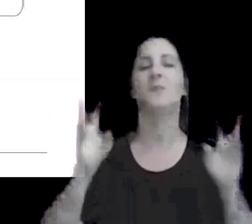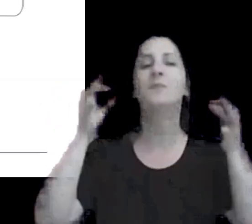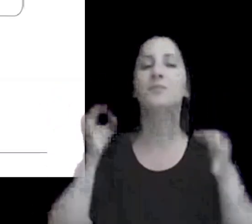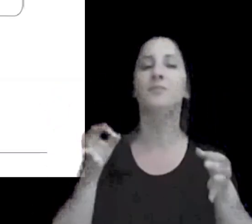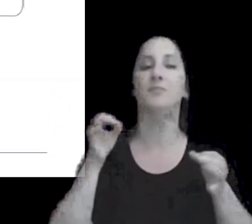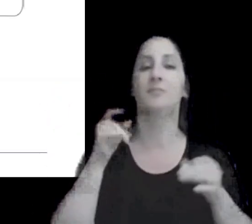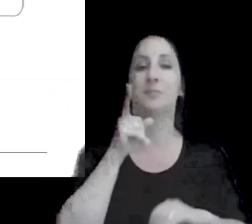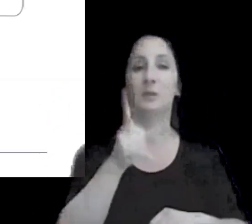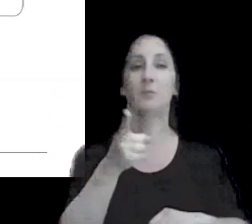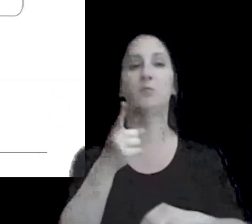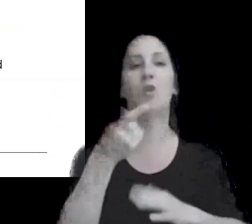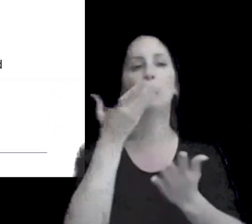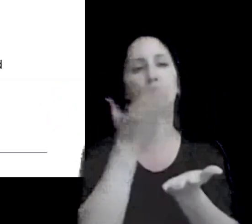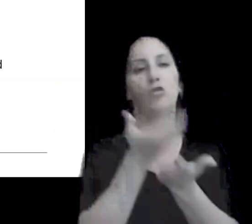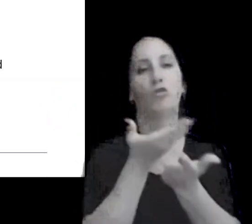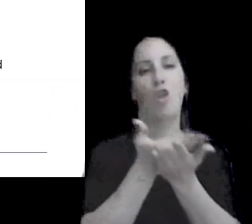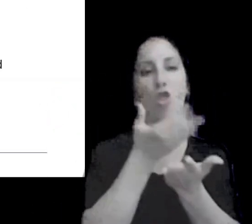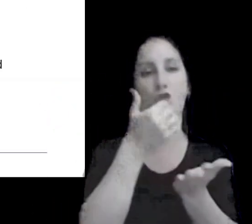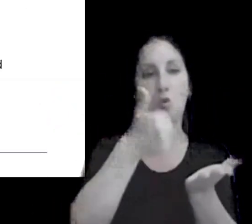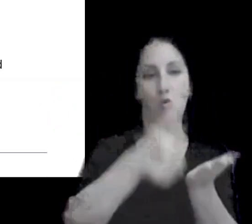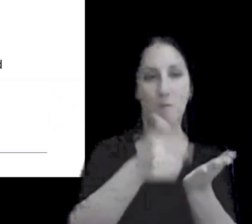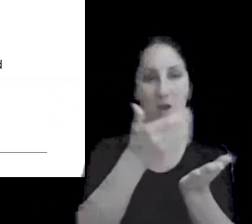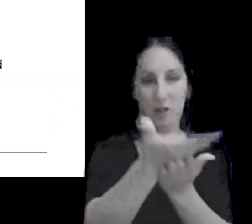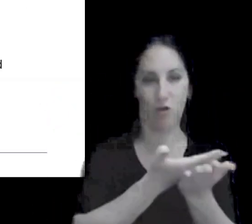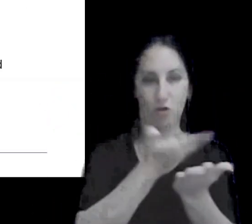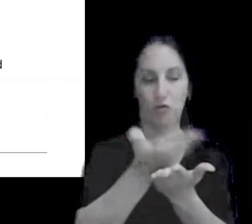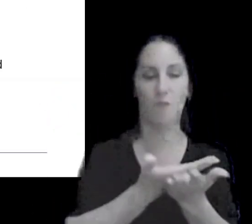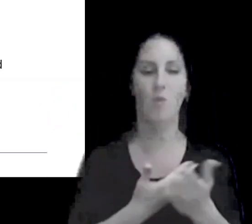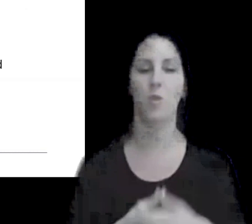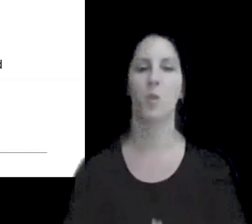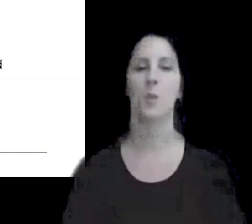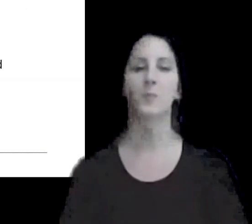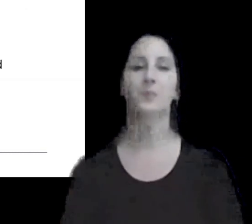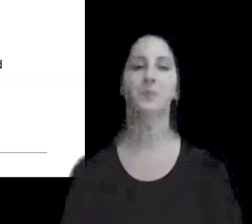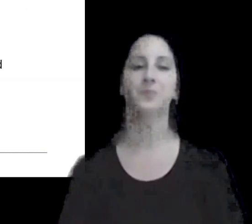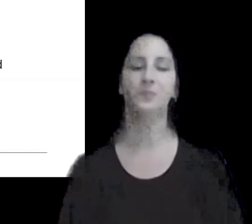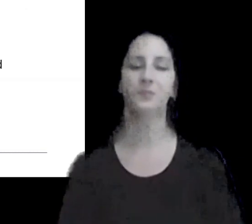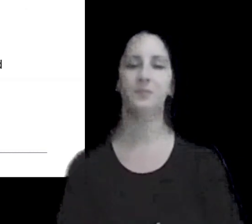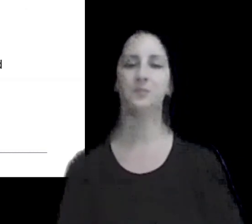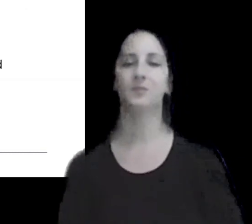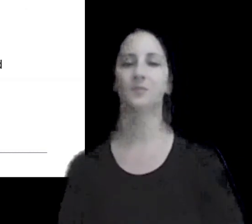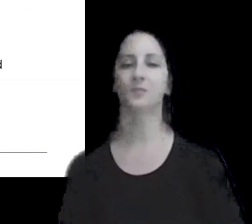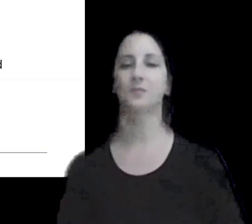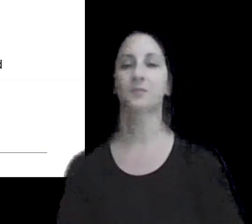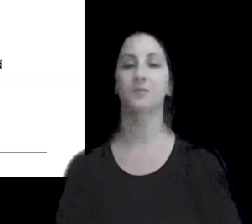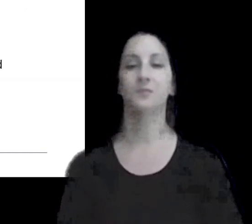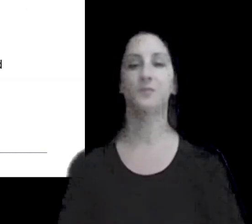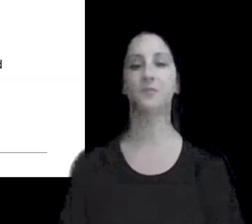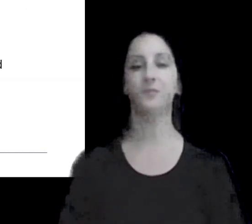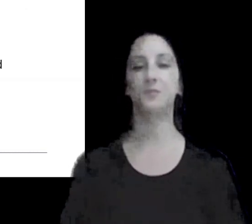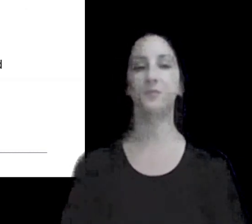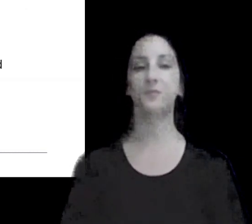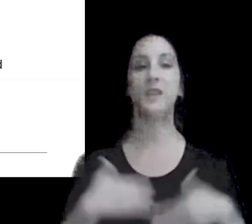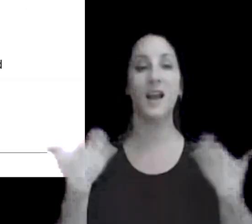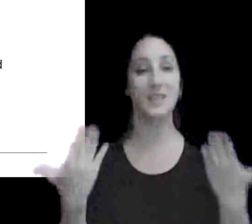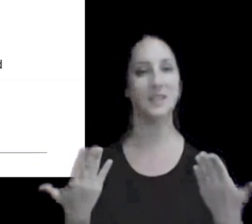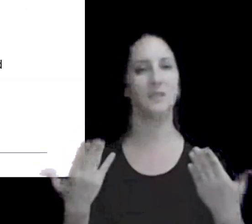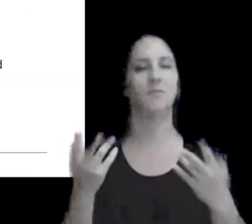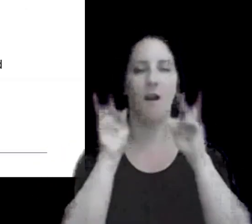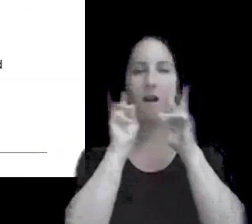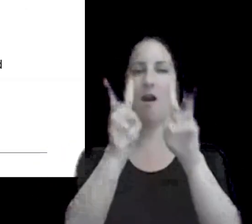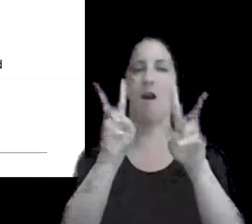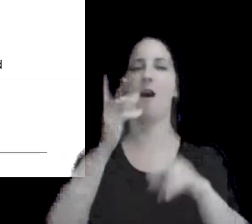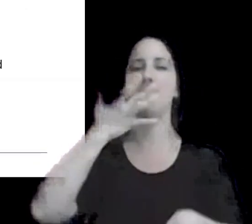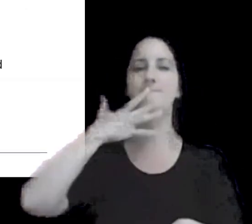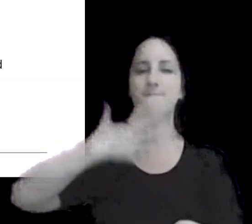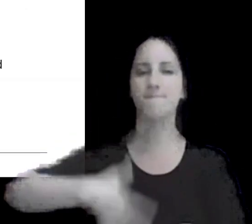estos documentos y en ese sentido poder tener una visión más clara de cómo